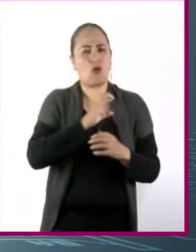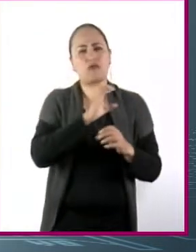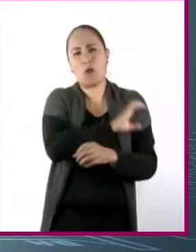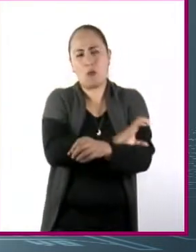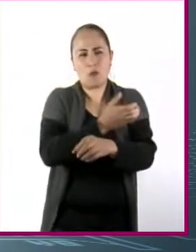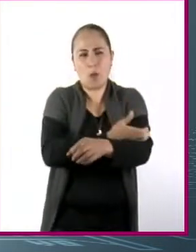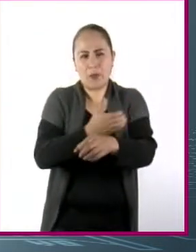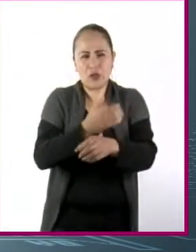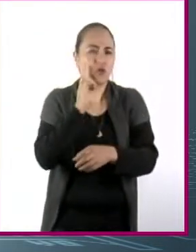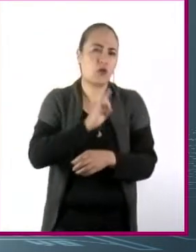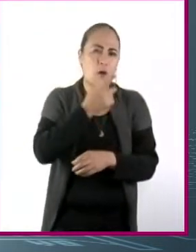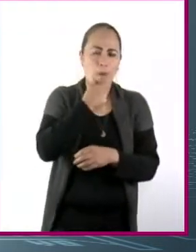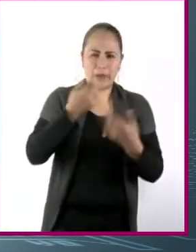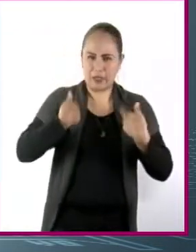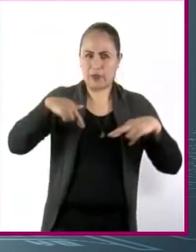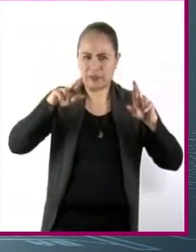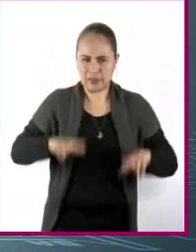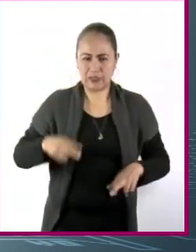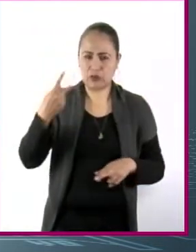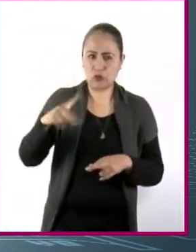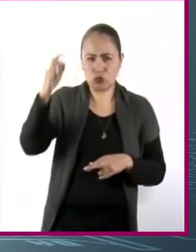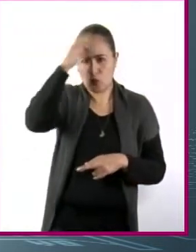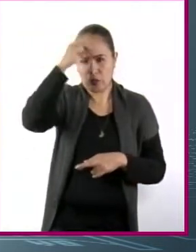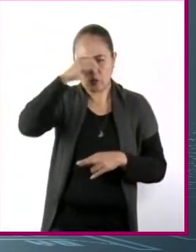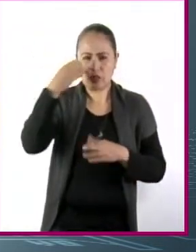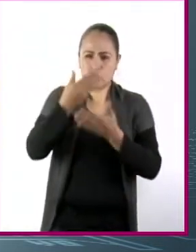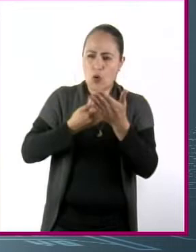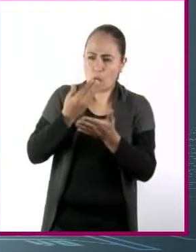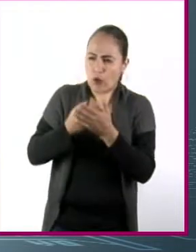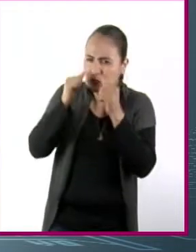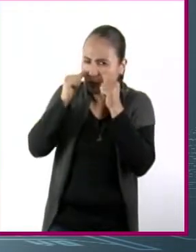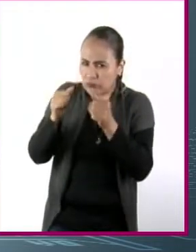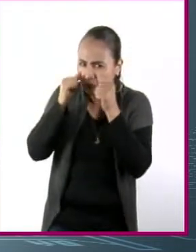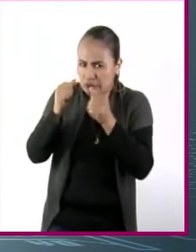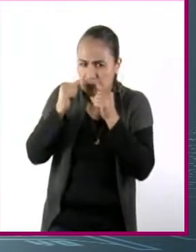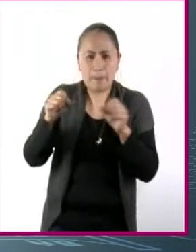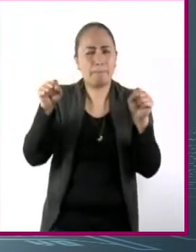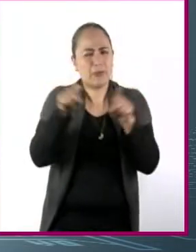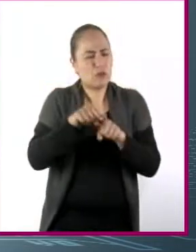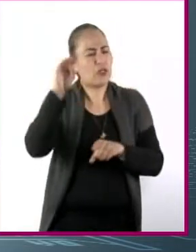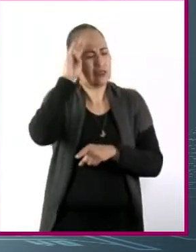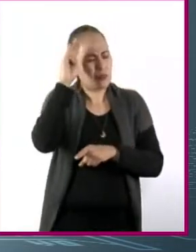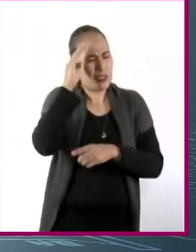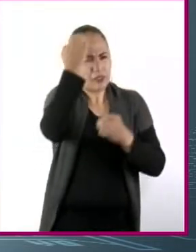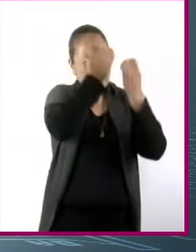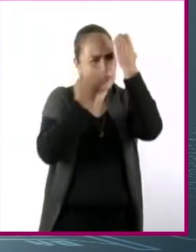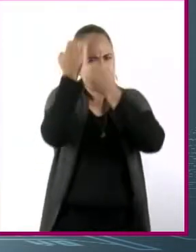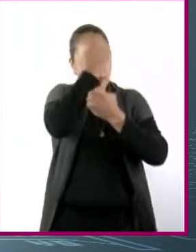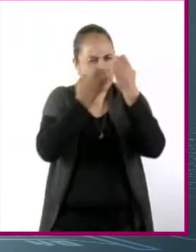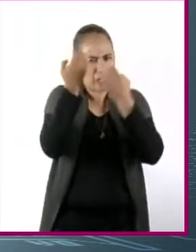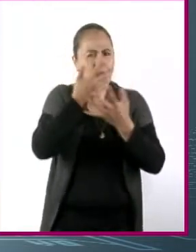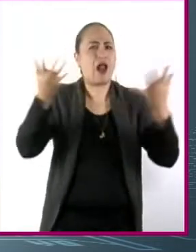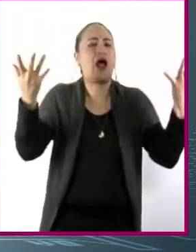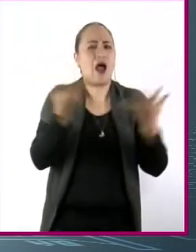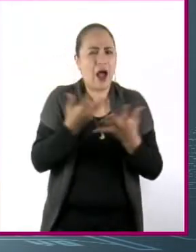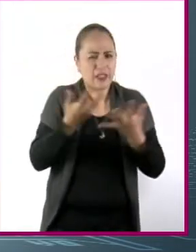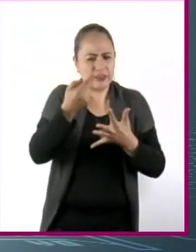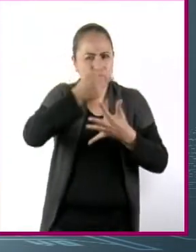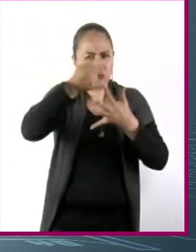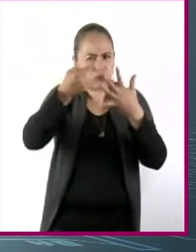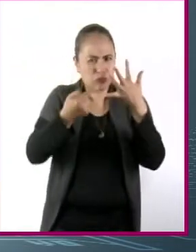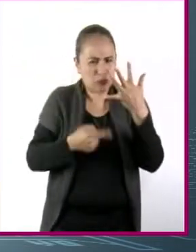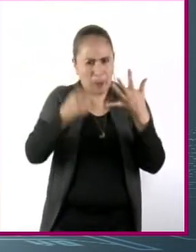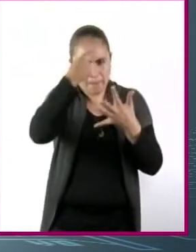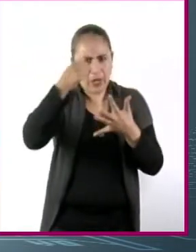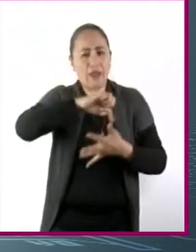compañeros. Escuchan sus opiniones y propuestas. Les motivan a analizar y a reflexionar. Generan las condiciones para que se